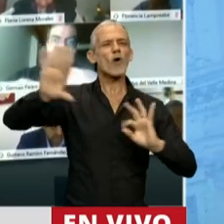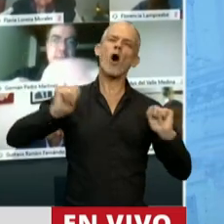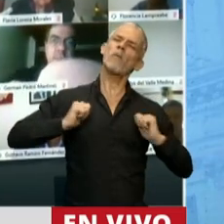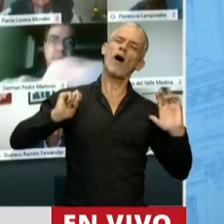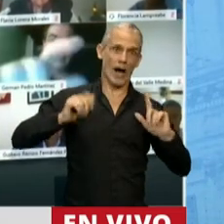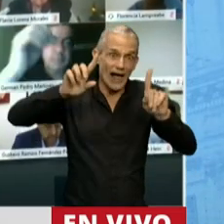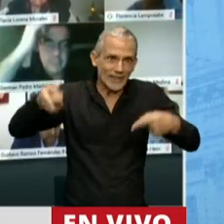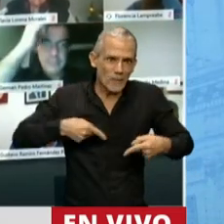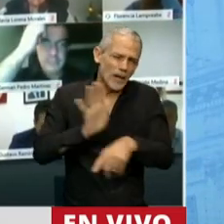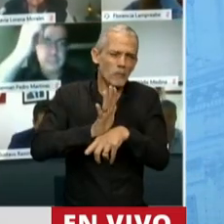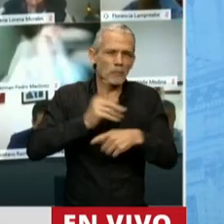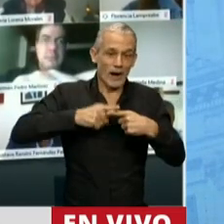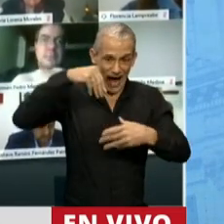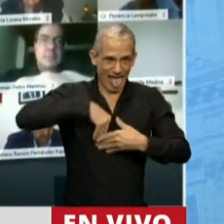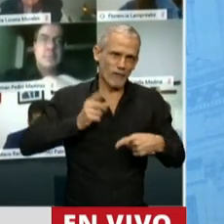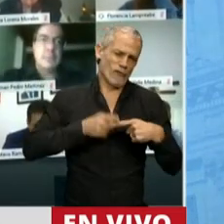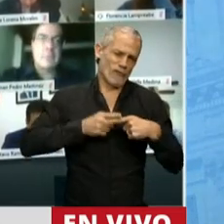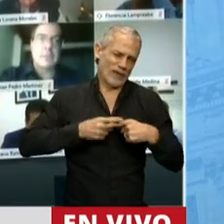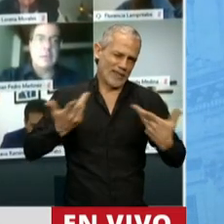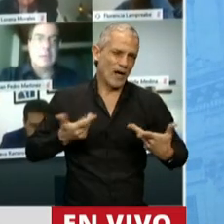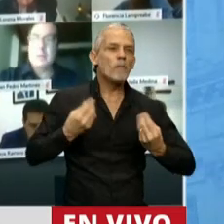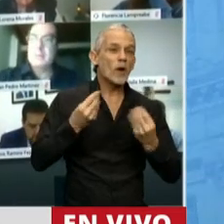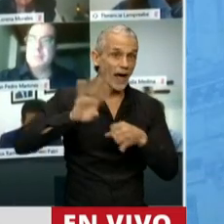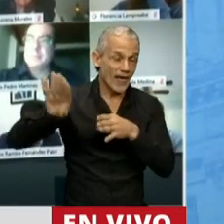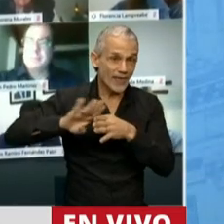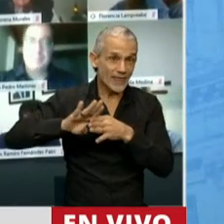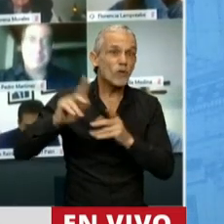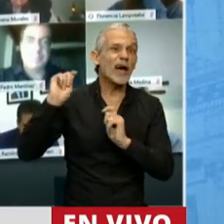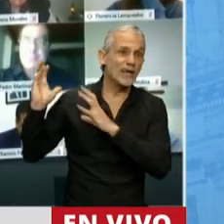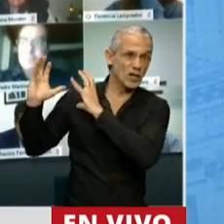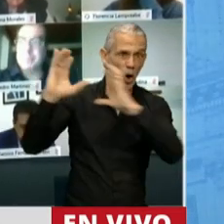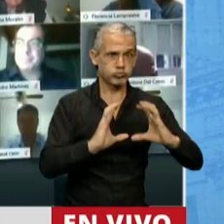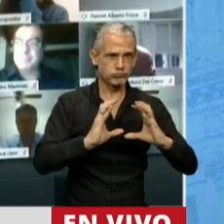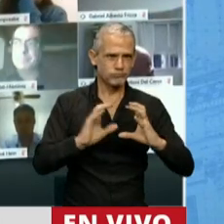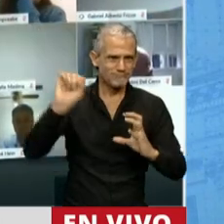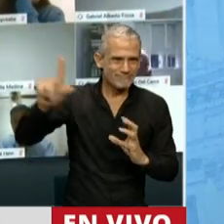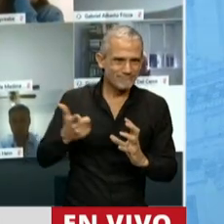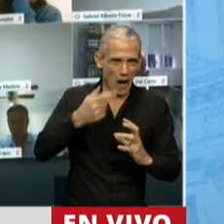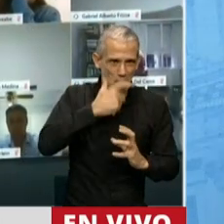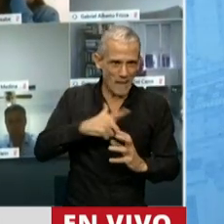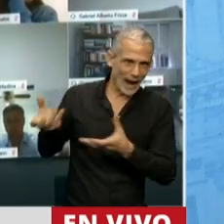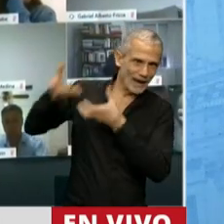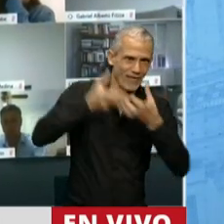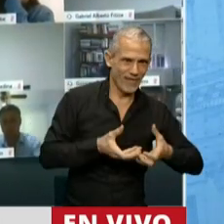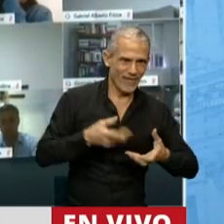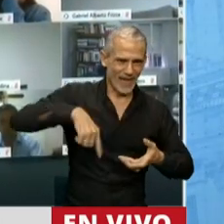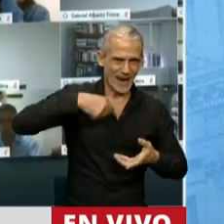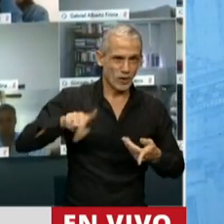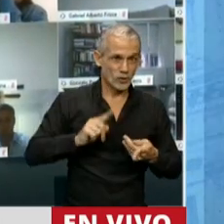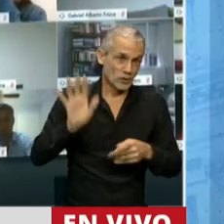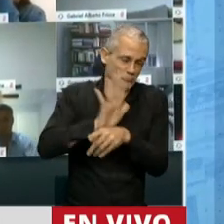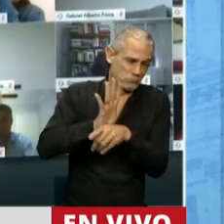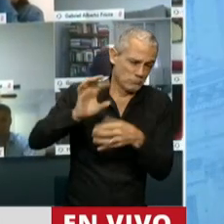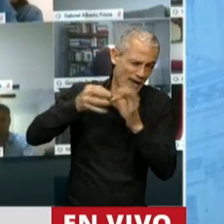también festejando, porque gran parte de esta deuda nos las deja Mauricio Macri, que debe estar